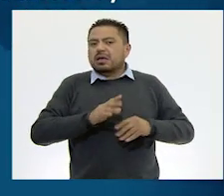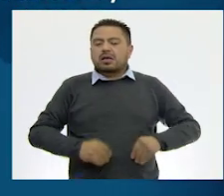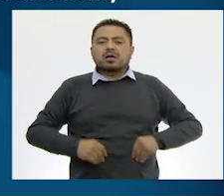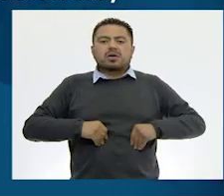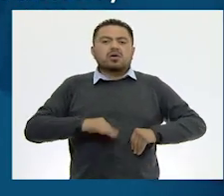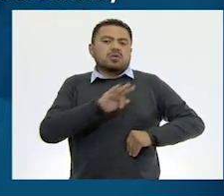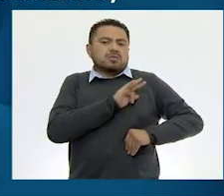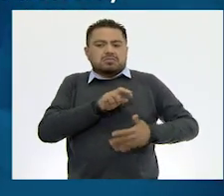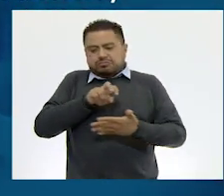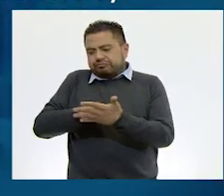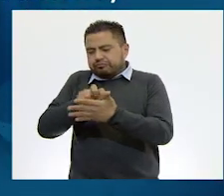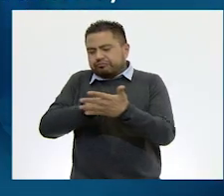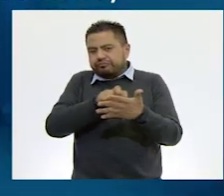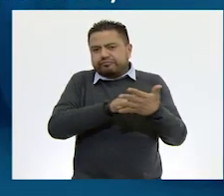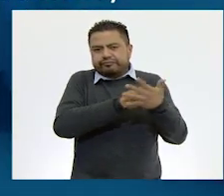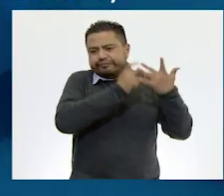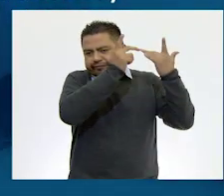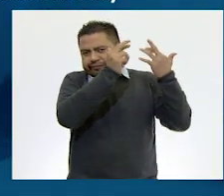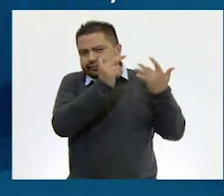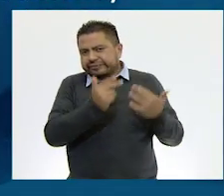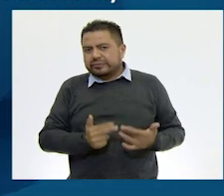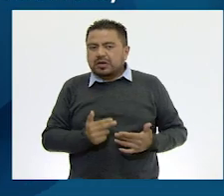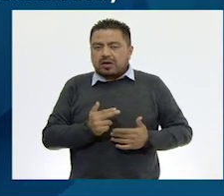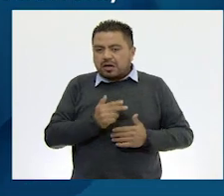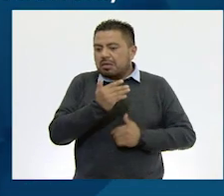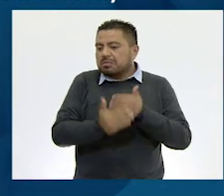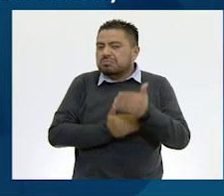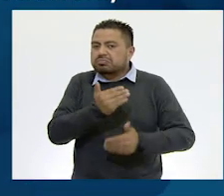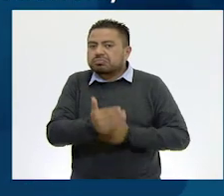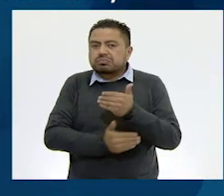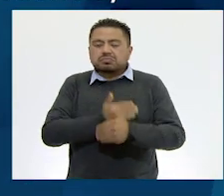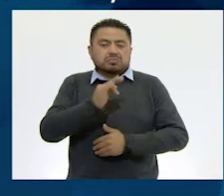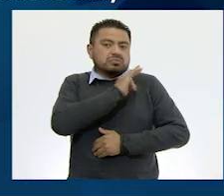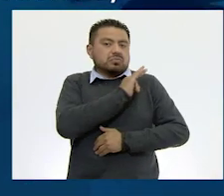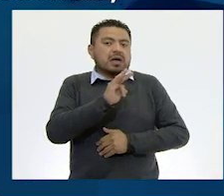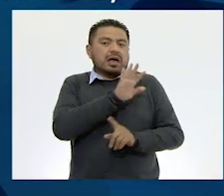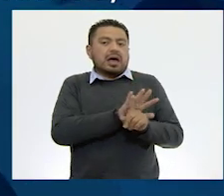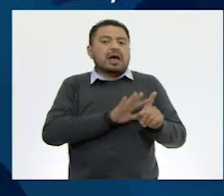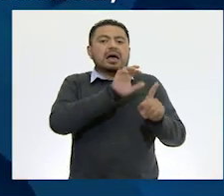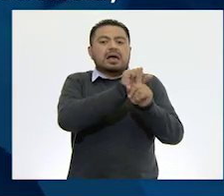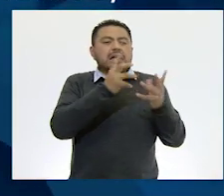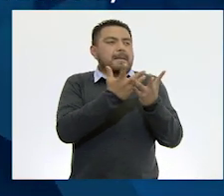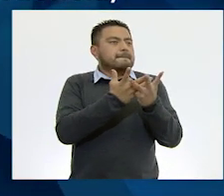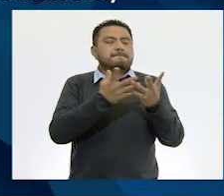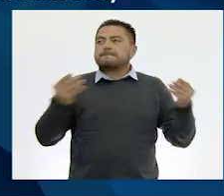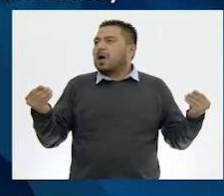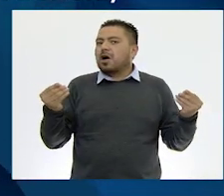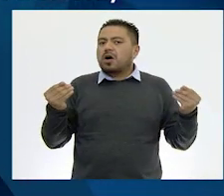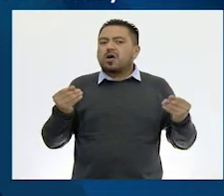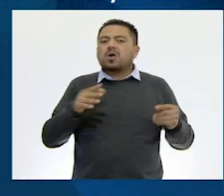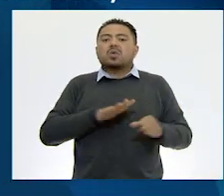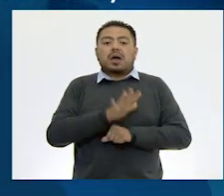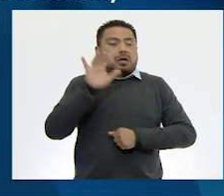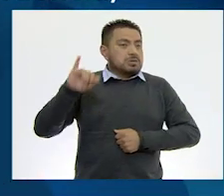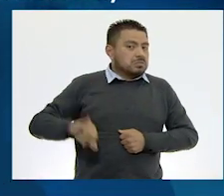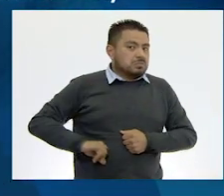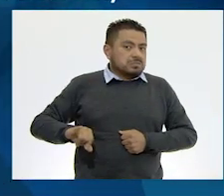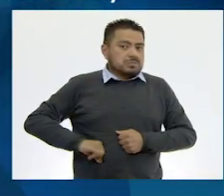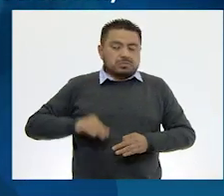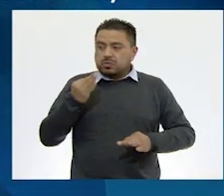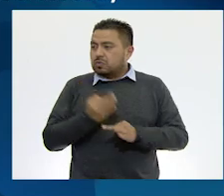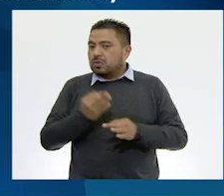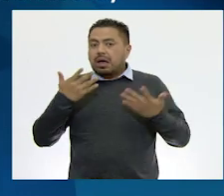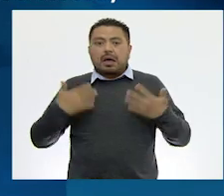ser modificado o destruido. Y en consecuencia, pueden llegar a desaparecer. Qué interesante,